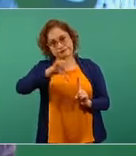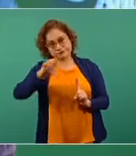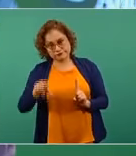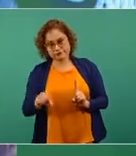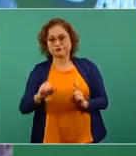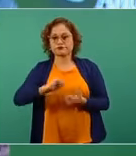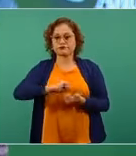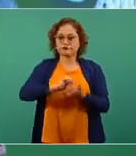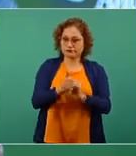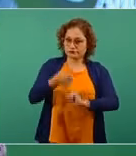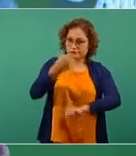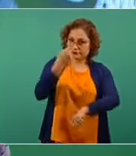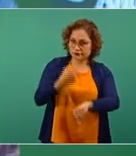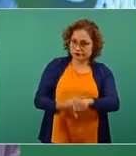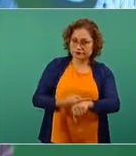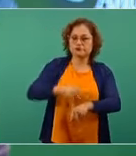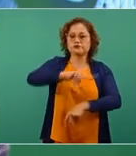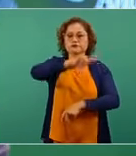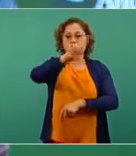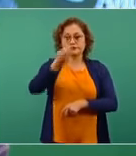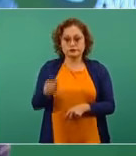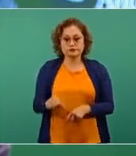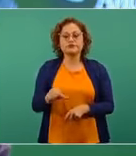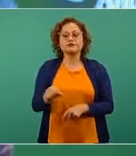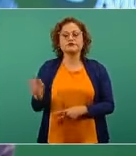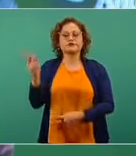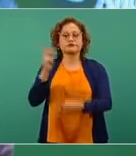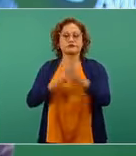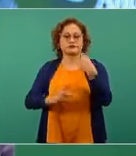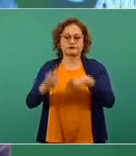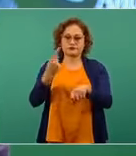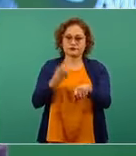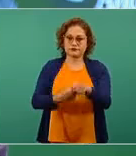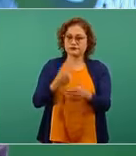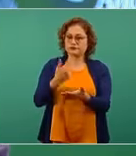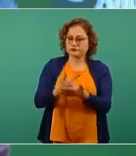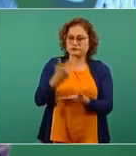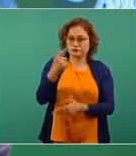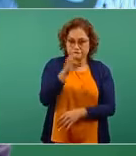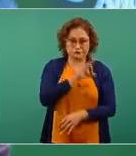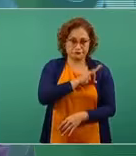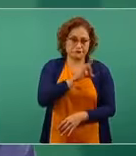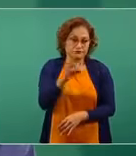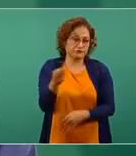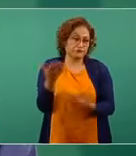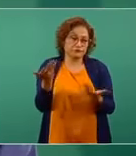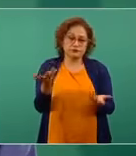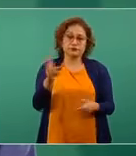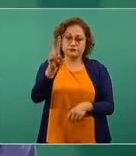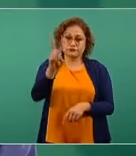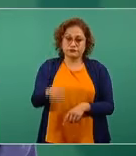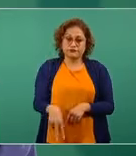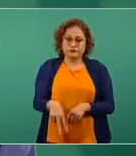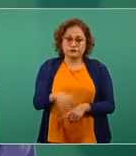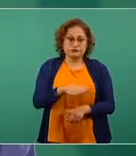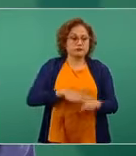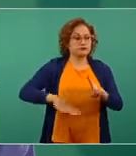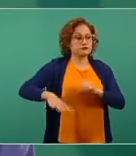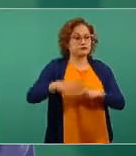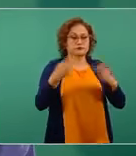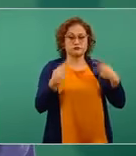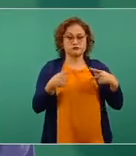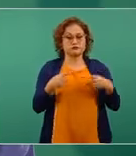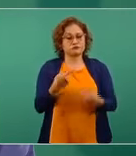enfermedad. Después puede venir una enfermedad grave que ocurre en, afortunadamente, la minoría de las personas,